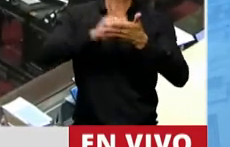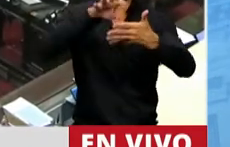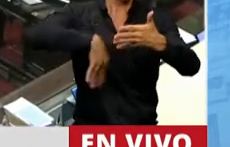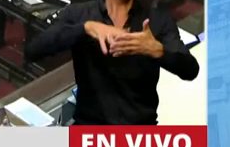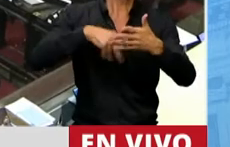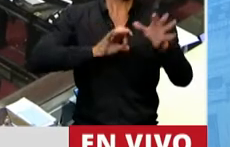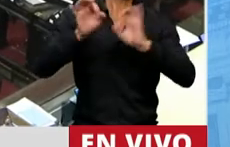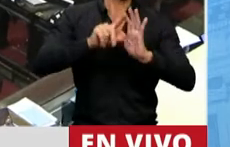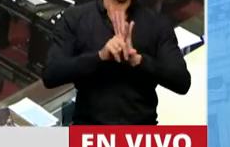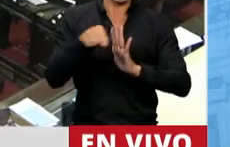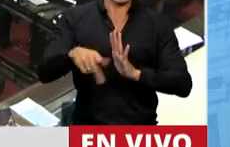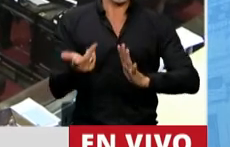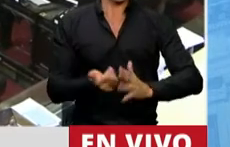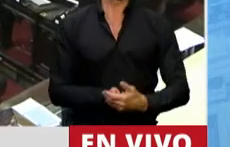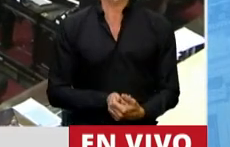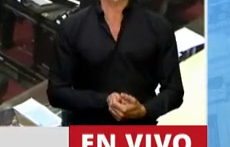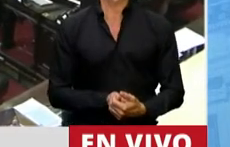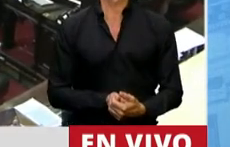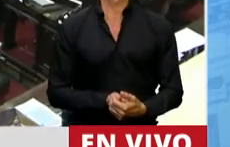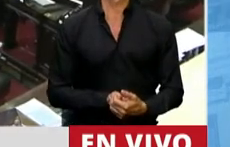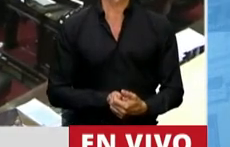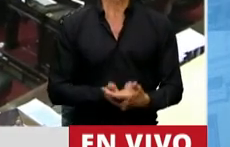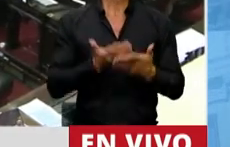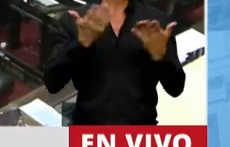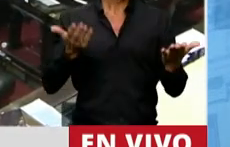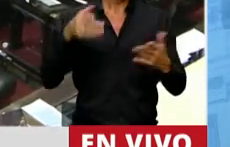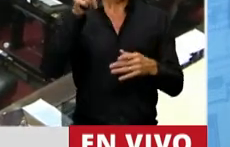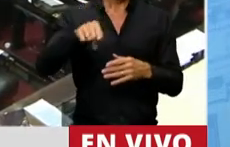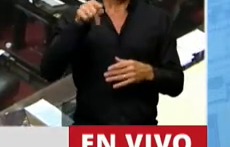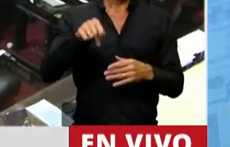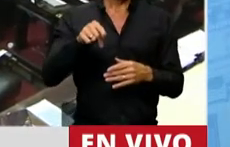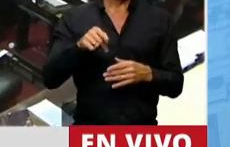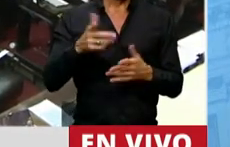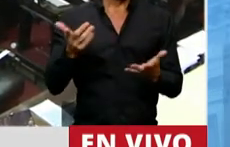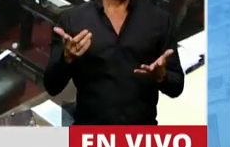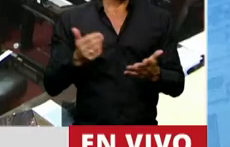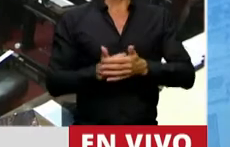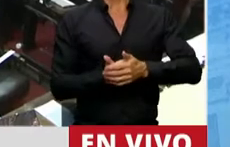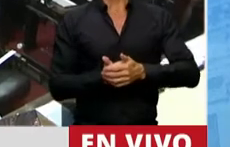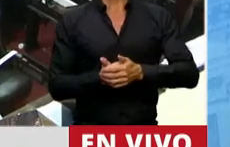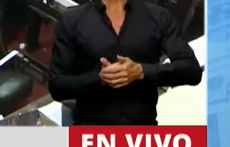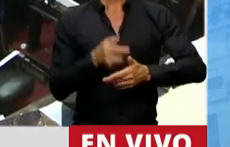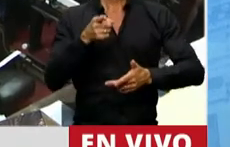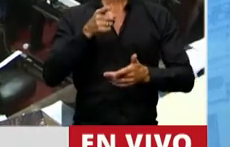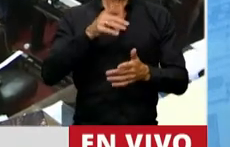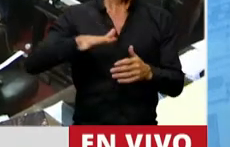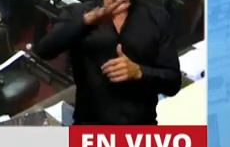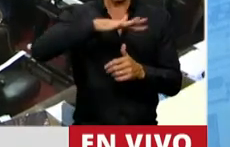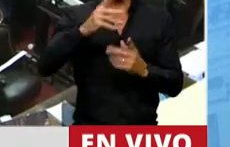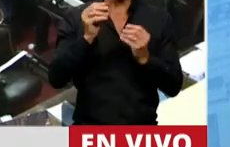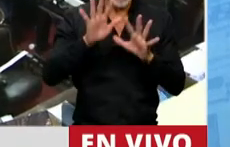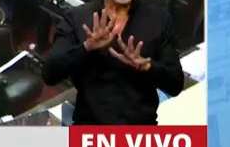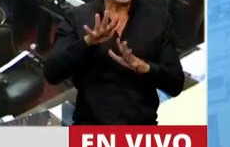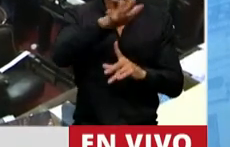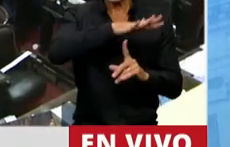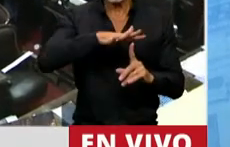de este proyecto de ley. En ese contexto, en este escenario,